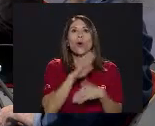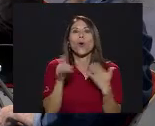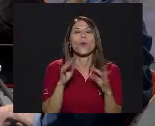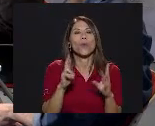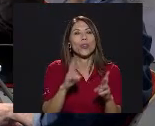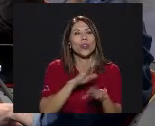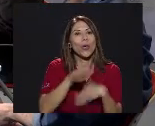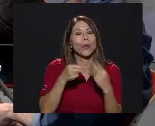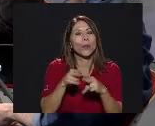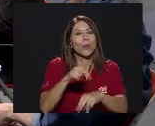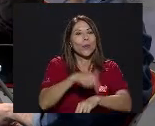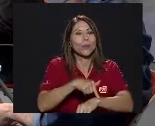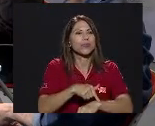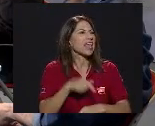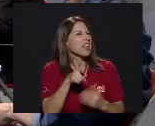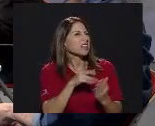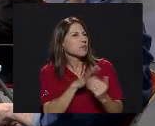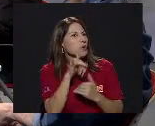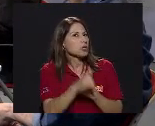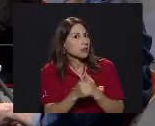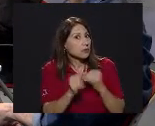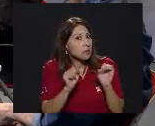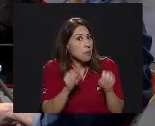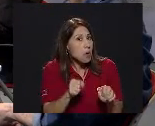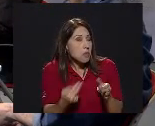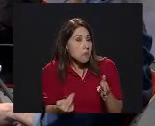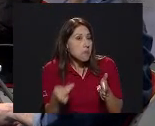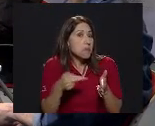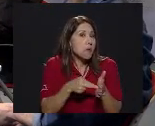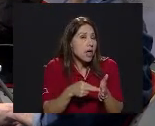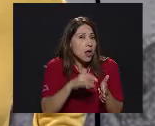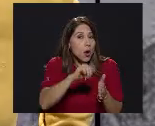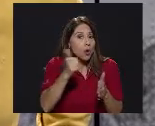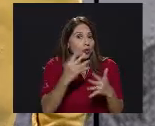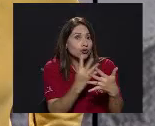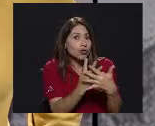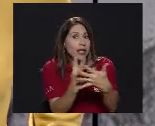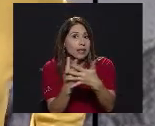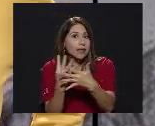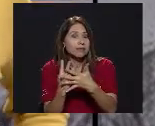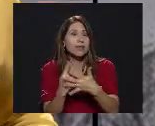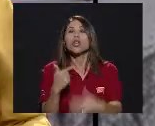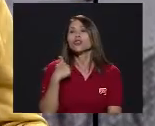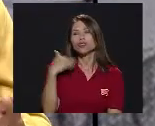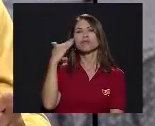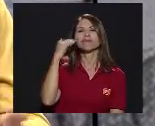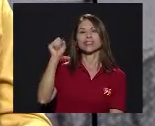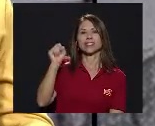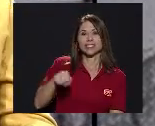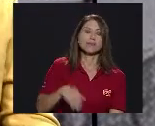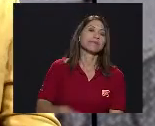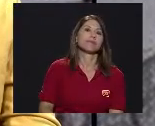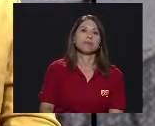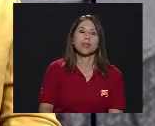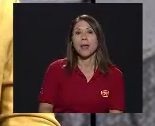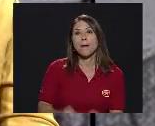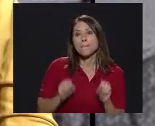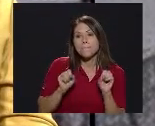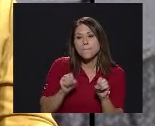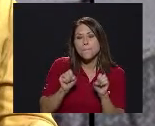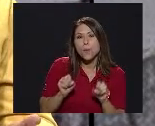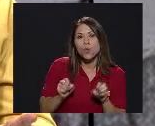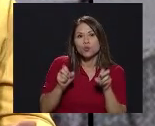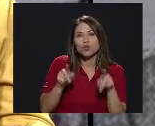proyecto Como este? ¿Será posible replicarlo En otros Centros penitenciarios? Bueno, yo estoy convencido De que sí Digamos Que las posibilidades Que